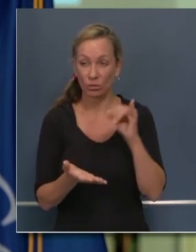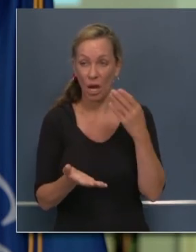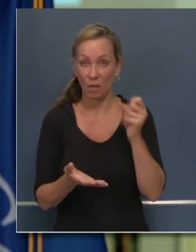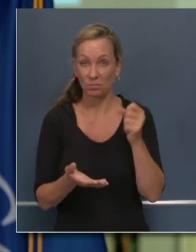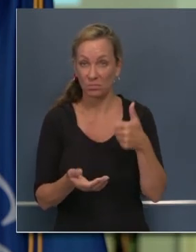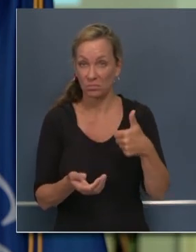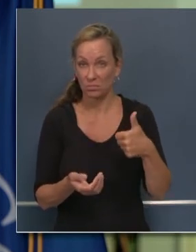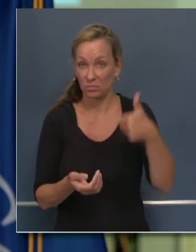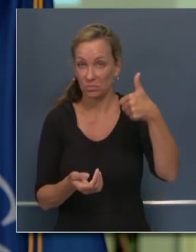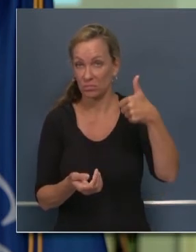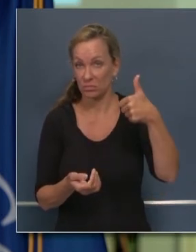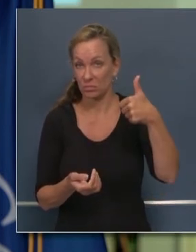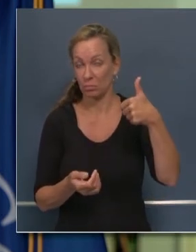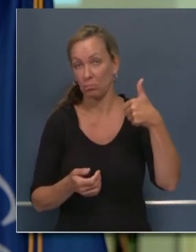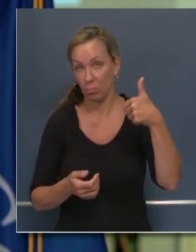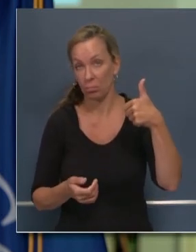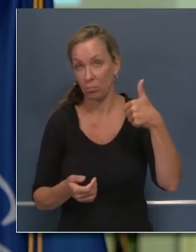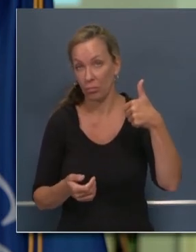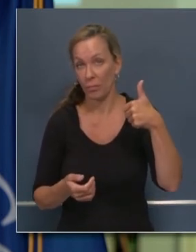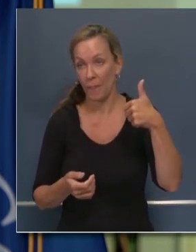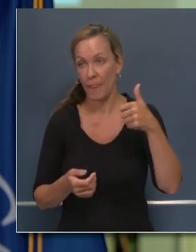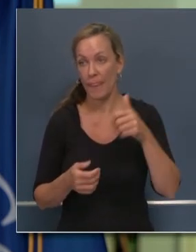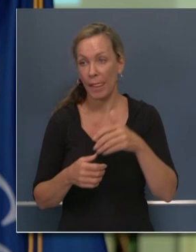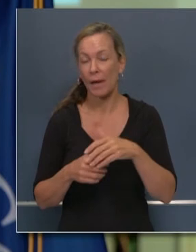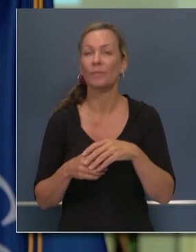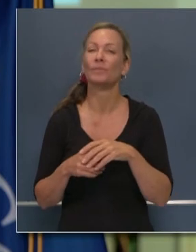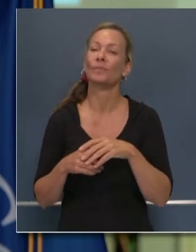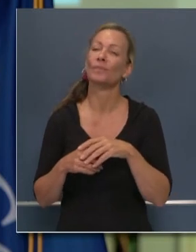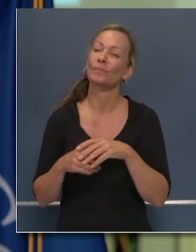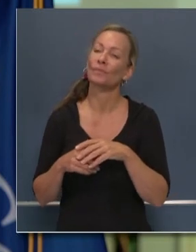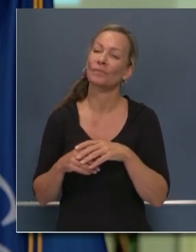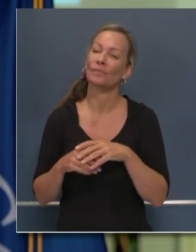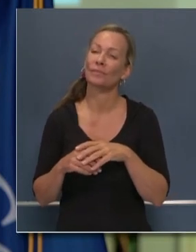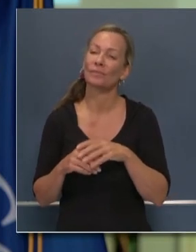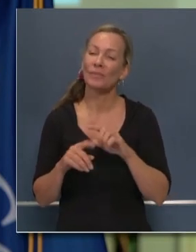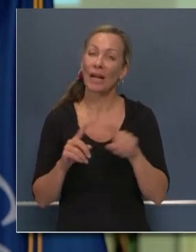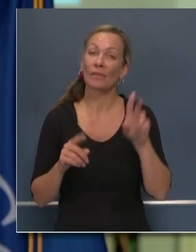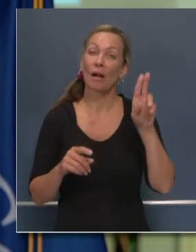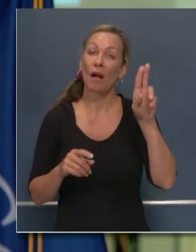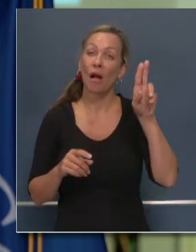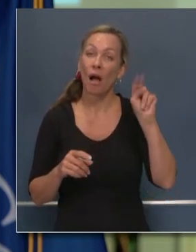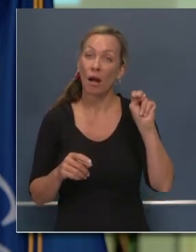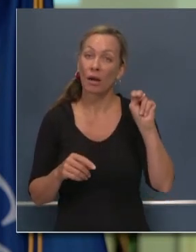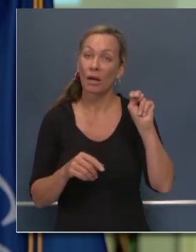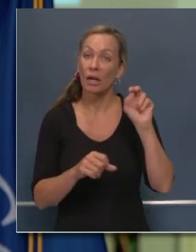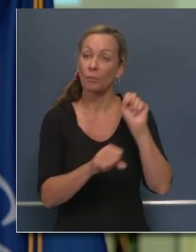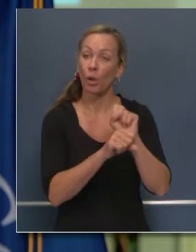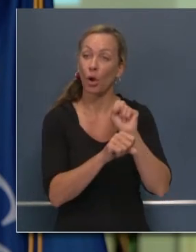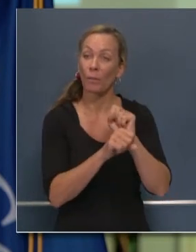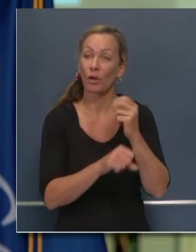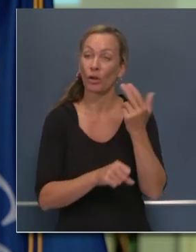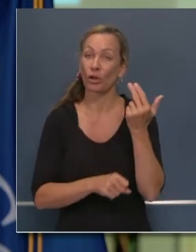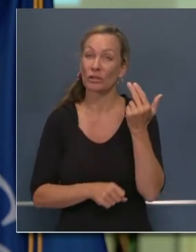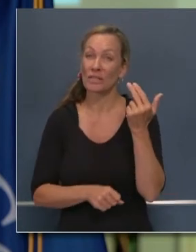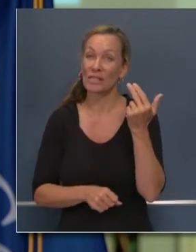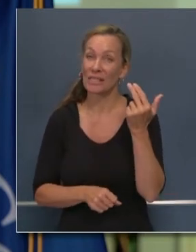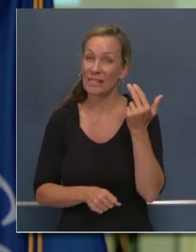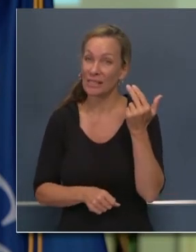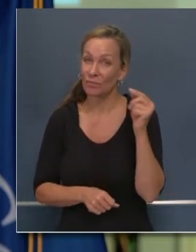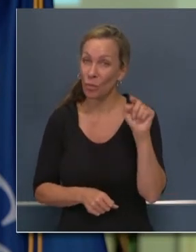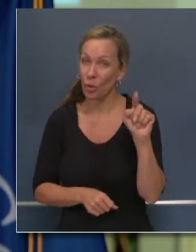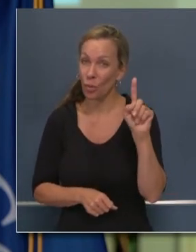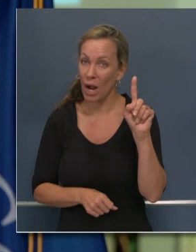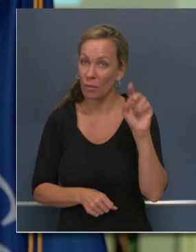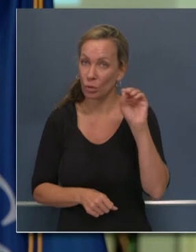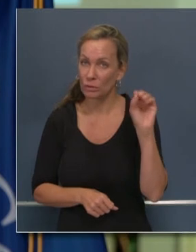que hay que celebrar. Pero también estamos muy claros de que hay una alta tasa de desempleo en el Estado y reconocemos la magnitud del trabajo que tenemos